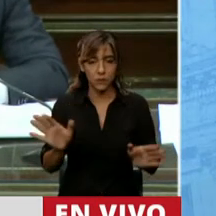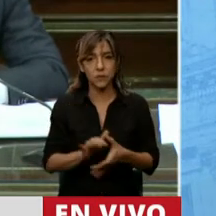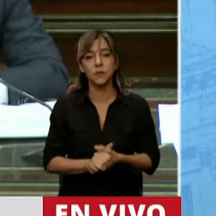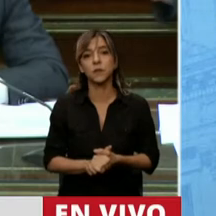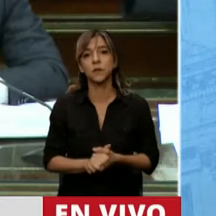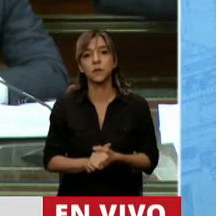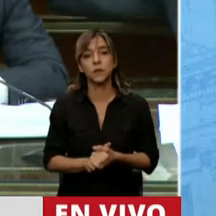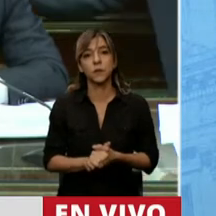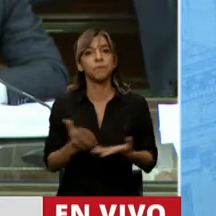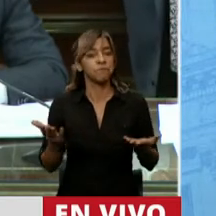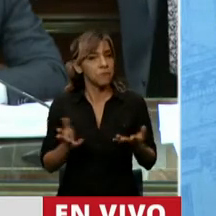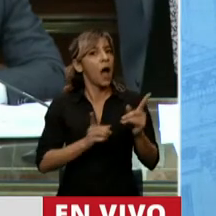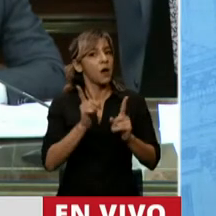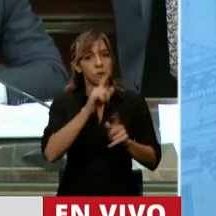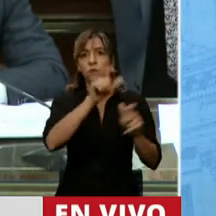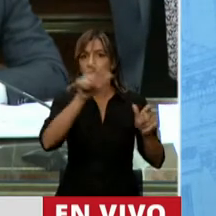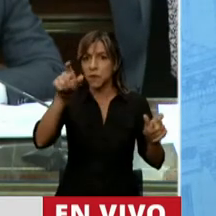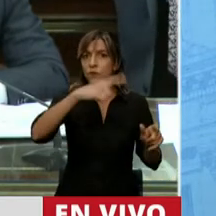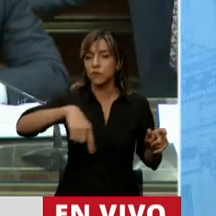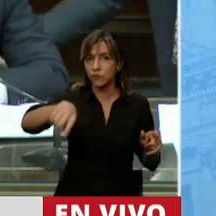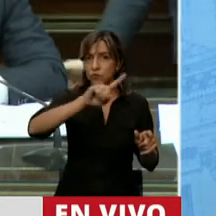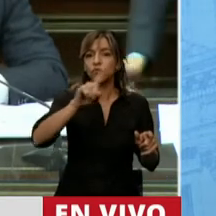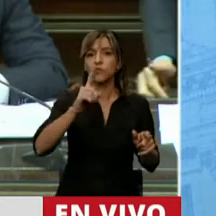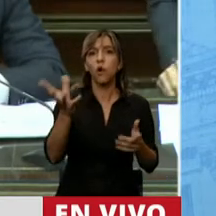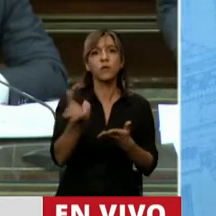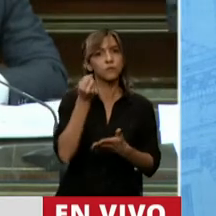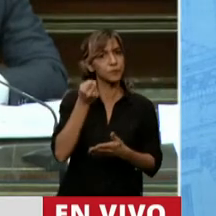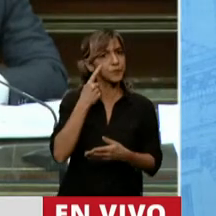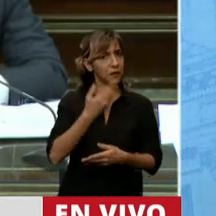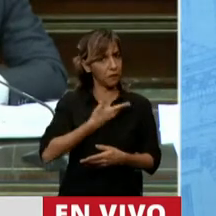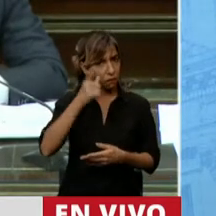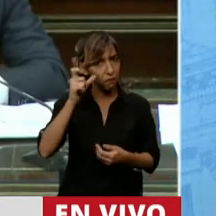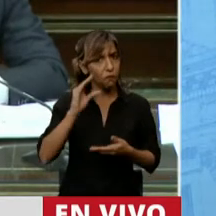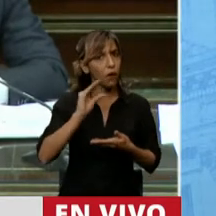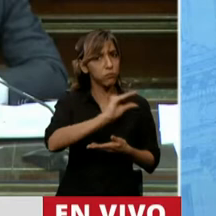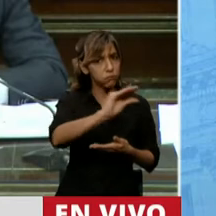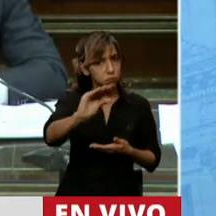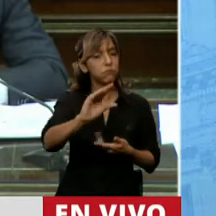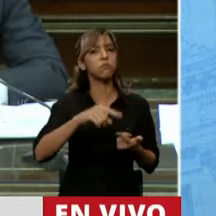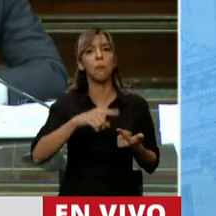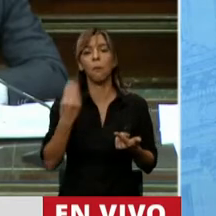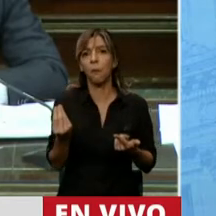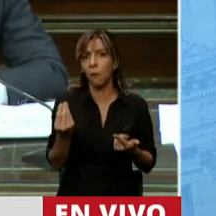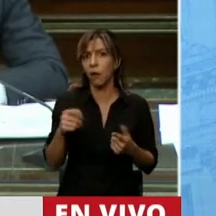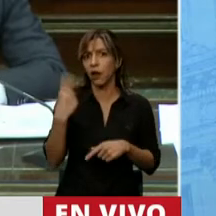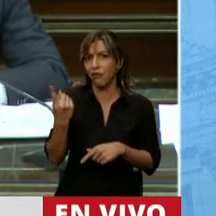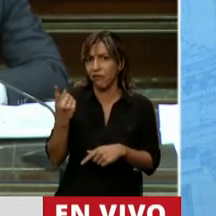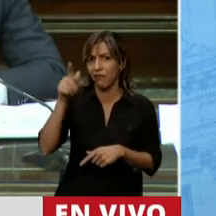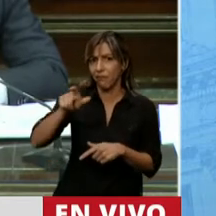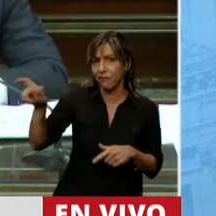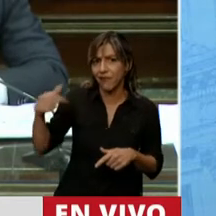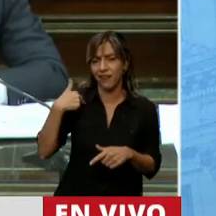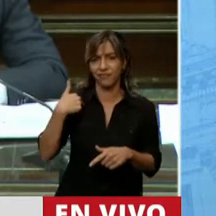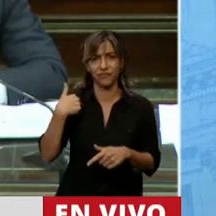que fueron beneficiadas por el IFE. Resulta que están cobrando concejales, funcionales,